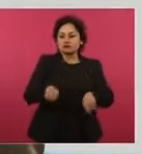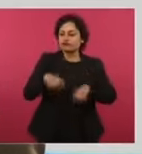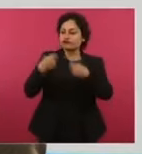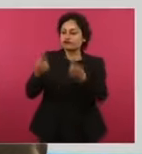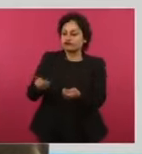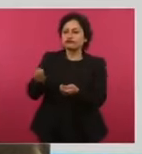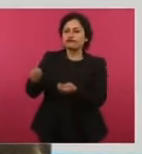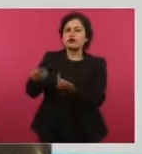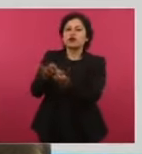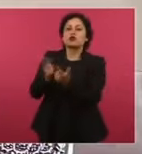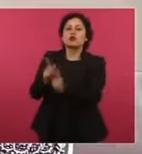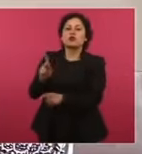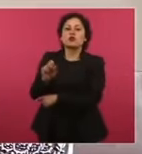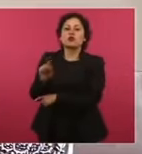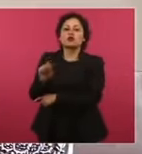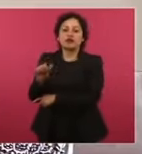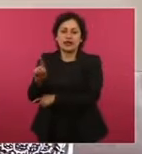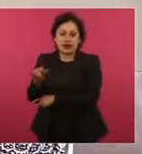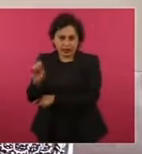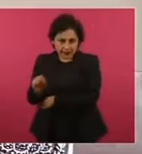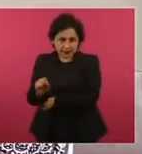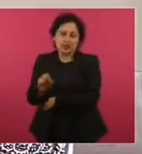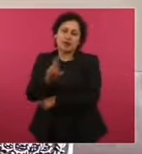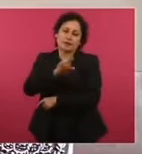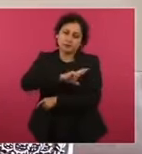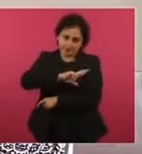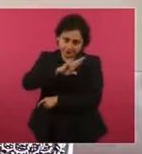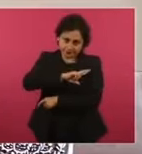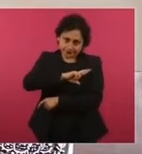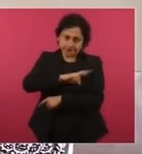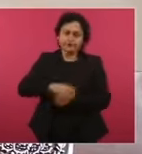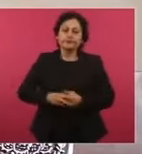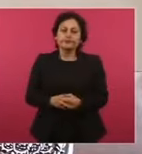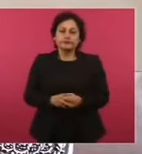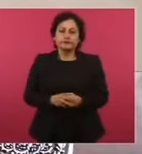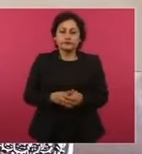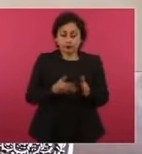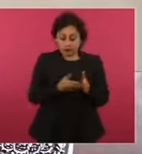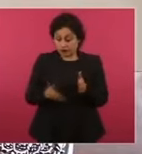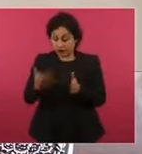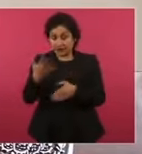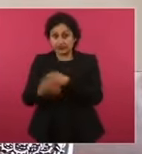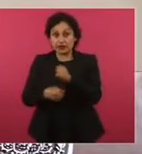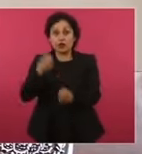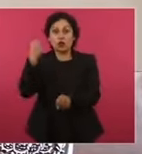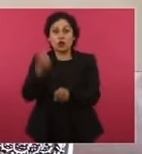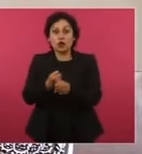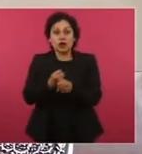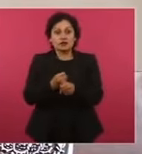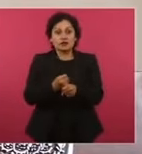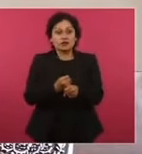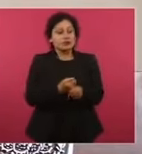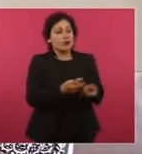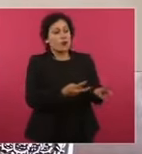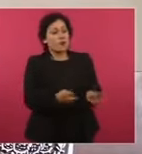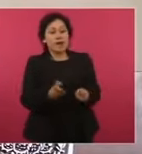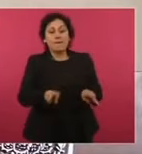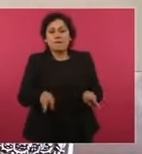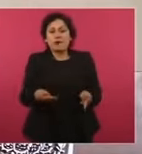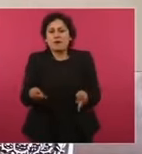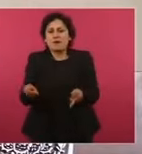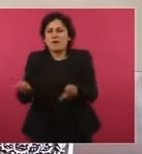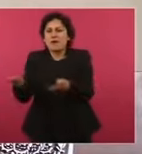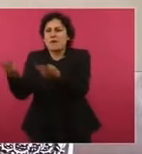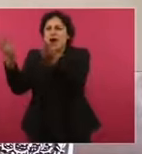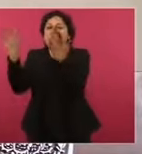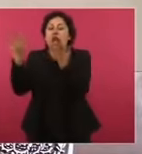Posadas. En un corto periodo de cinco años lograron desmantelar y llevar a la